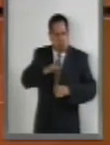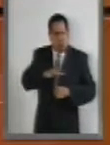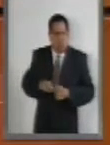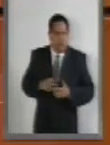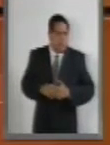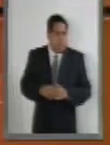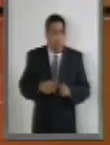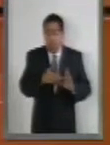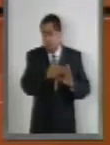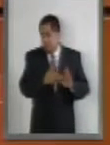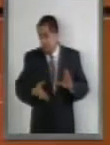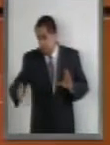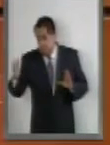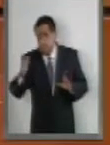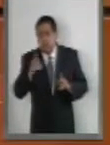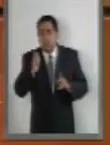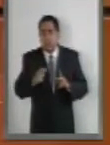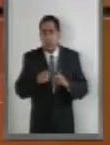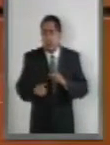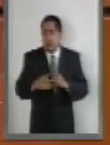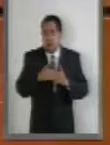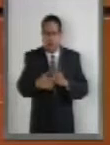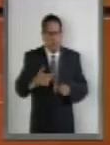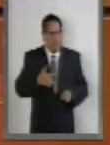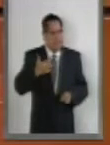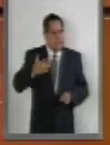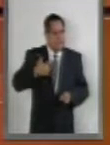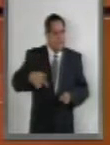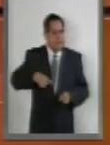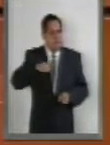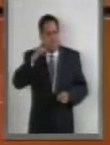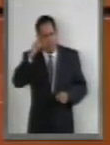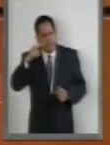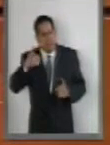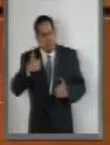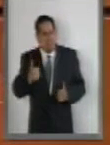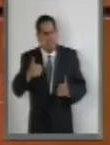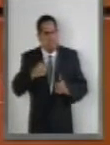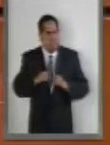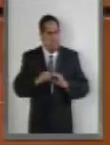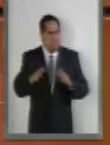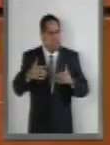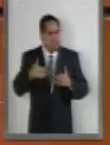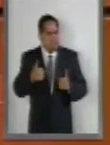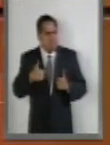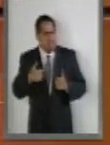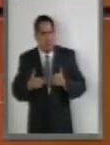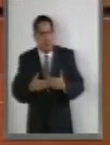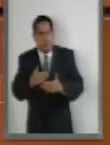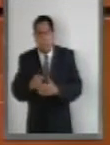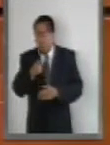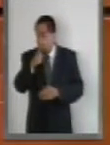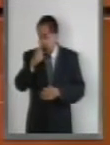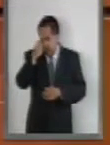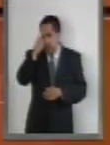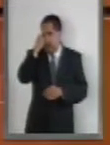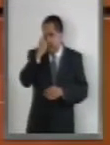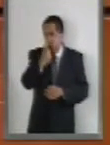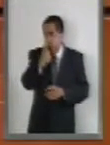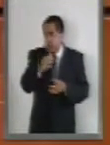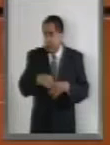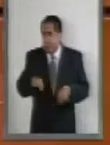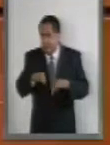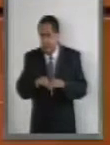Desde entonces, se fue tomando mayor conciencia sobre la importancia, pero sobre todo de la necesidad de